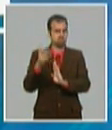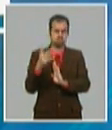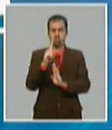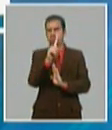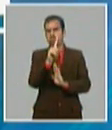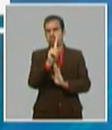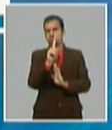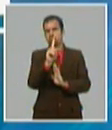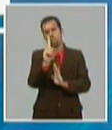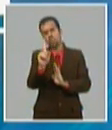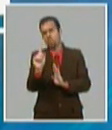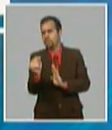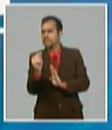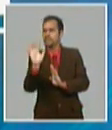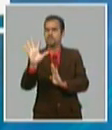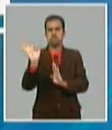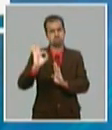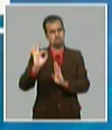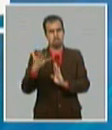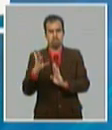y un 1,5%